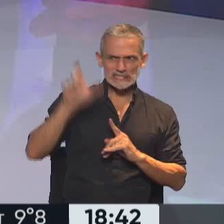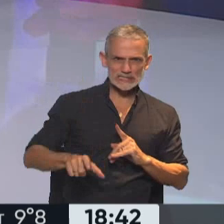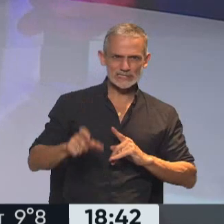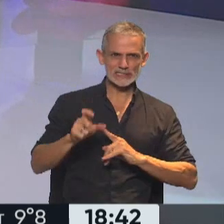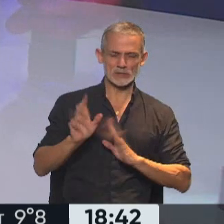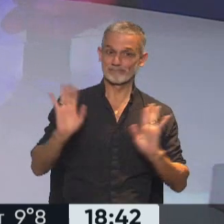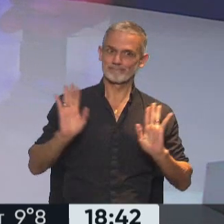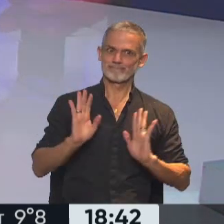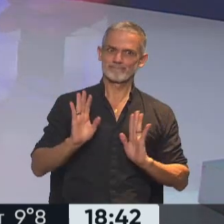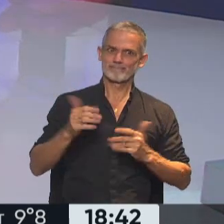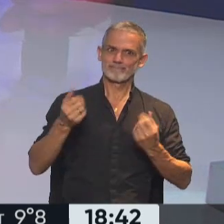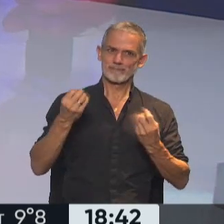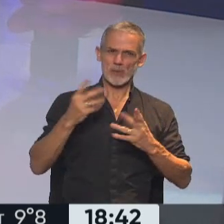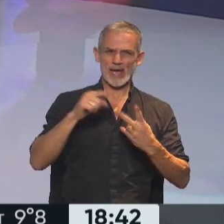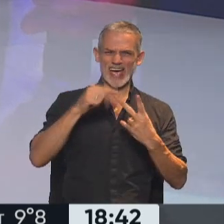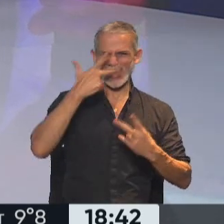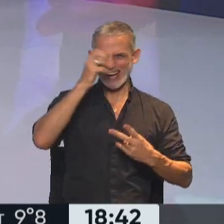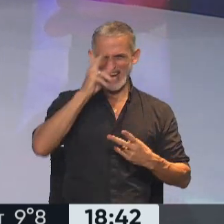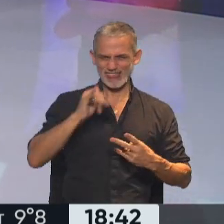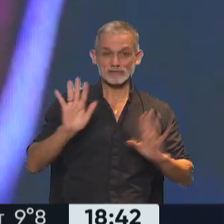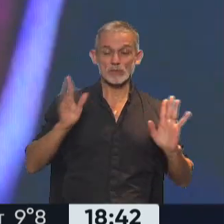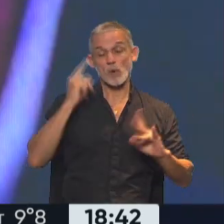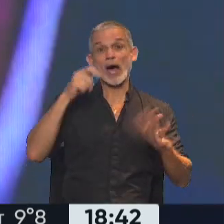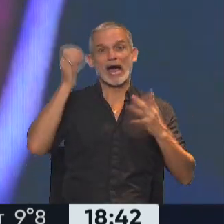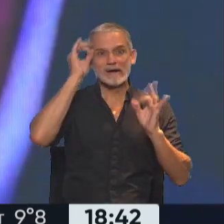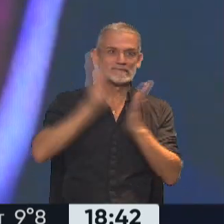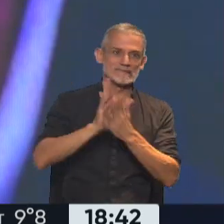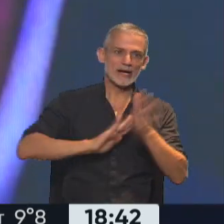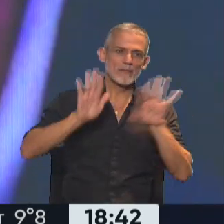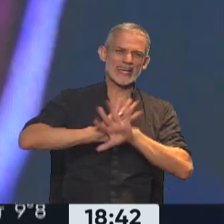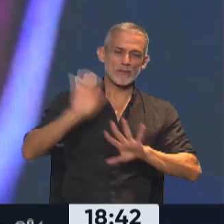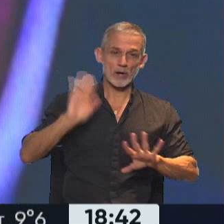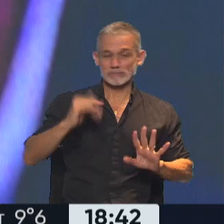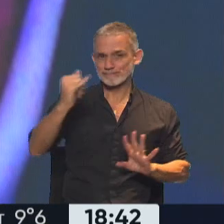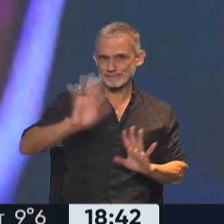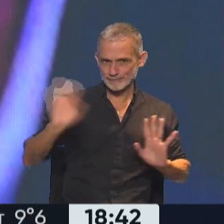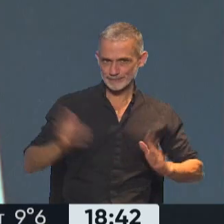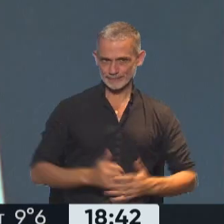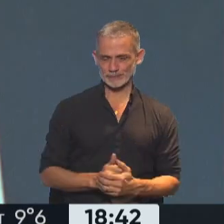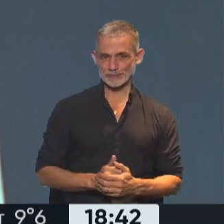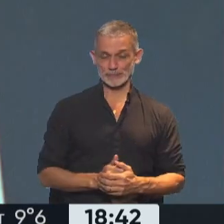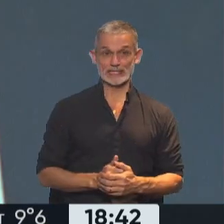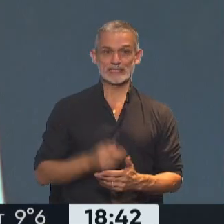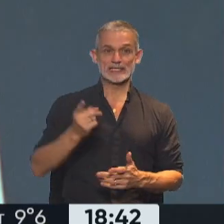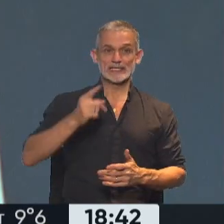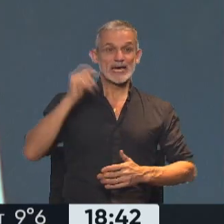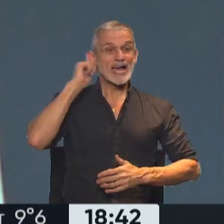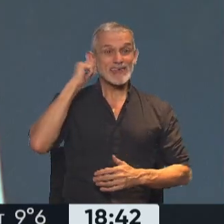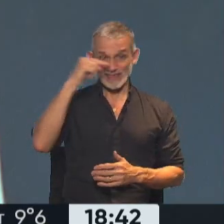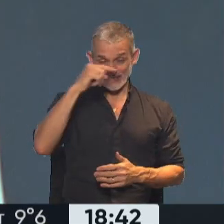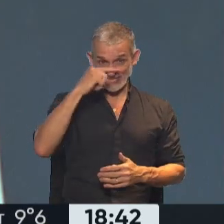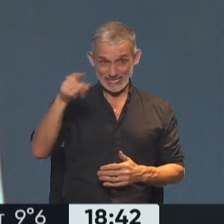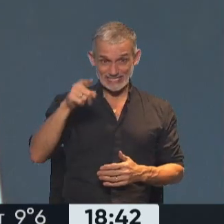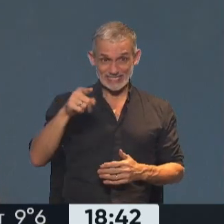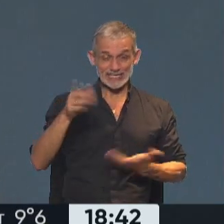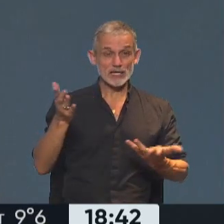esto de Rodolfo Hernández, más allá de que se corrija. bueno, nada, es un dato, pero... No, Diana, hay un candidato de 77 años que